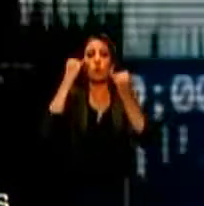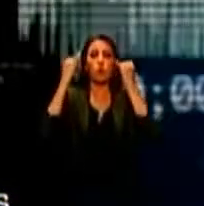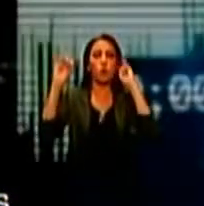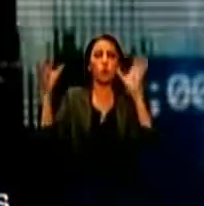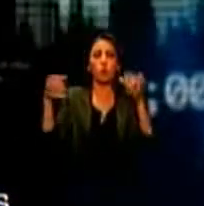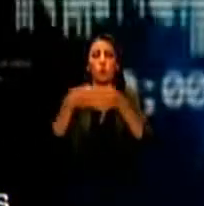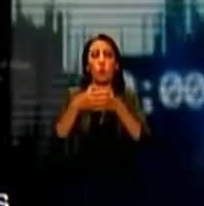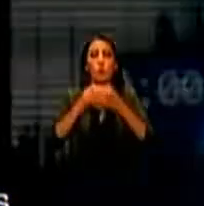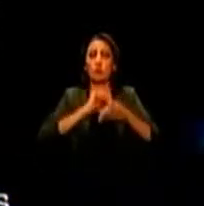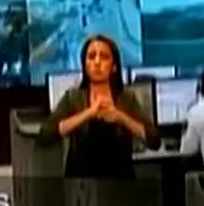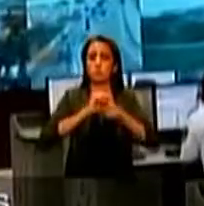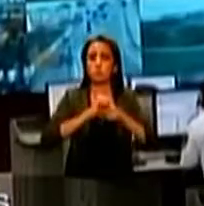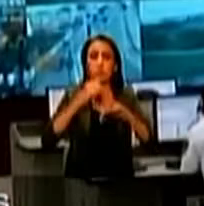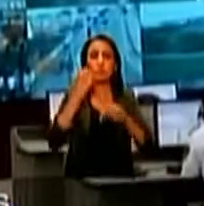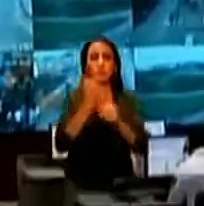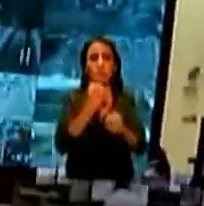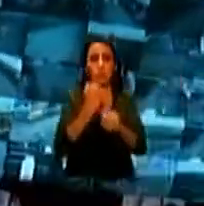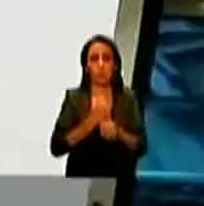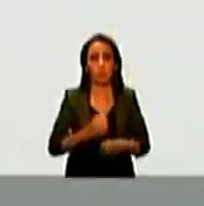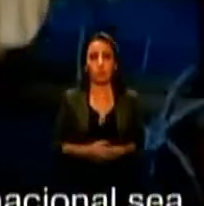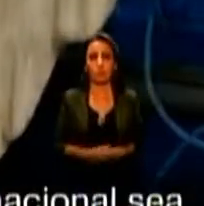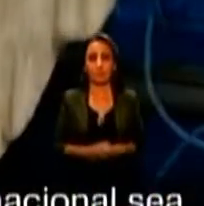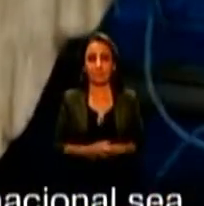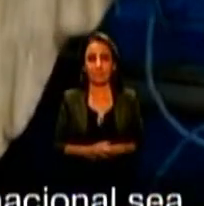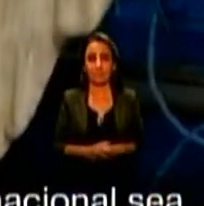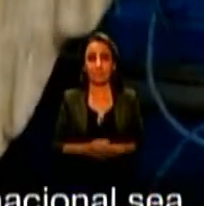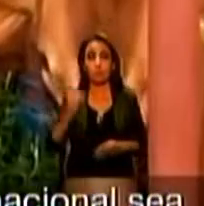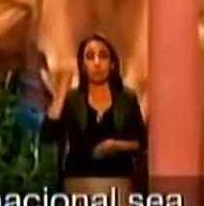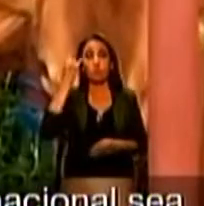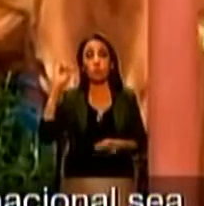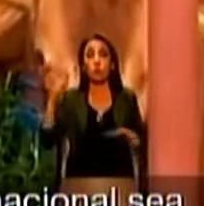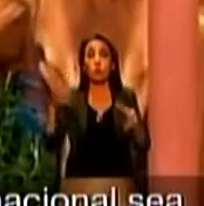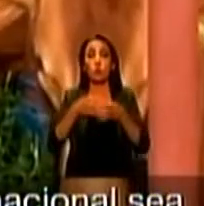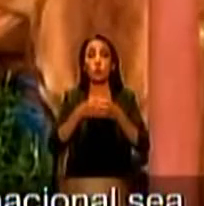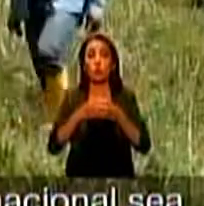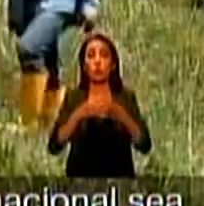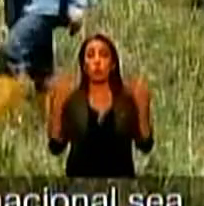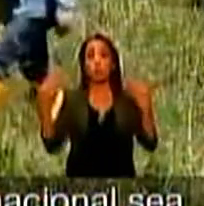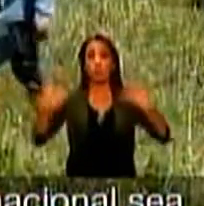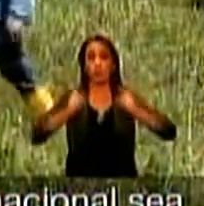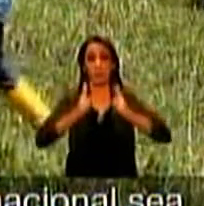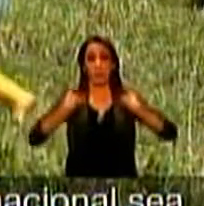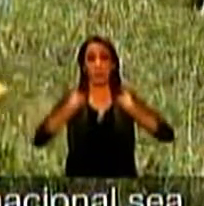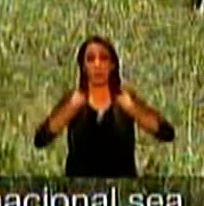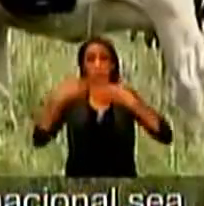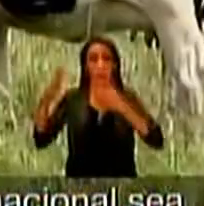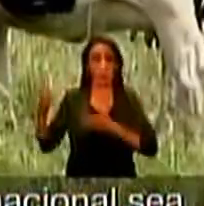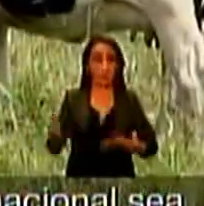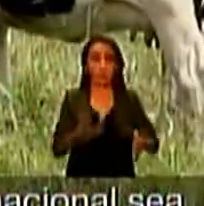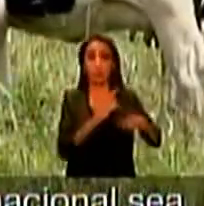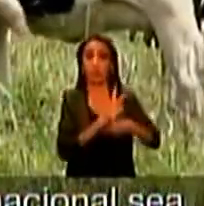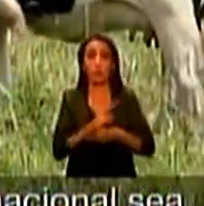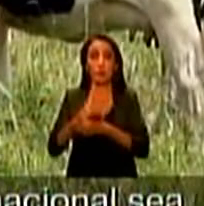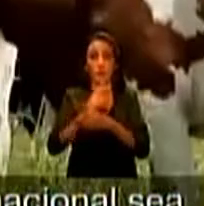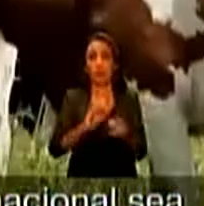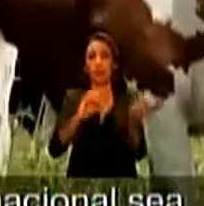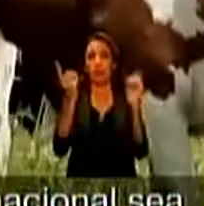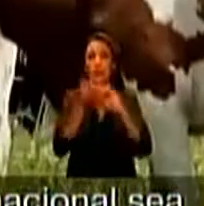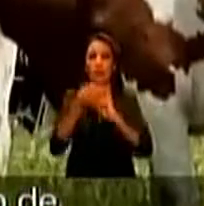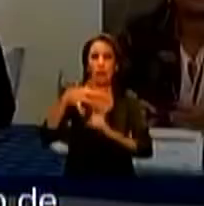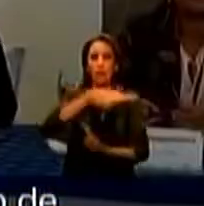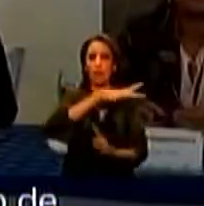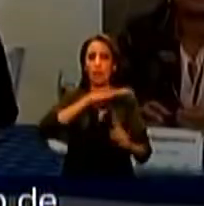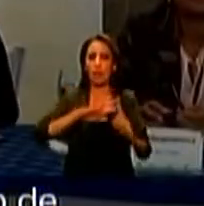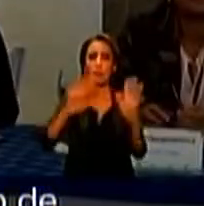destacables alto desempeño e innovación. Una iniciativa para que la ganadería nacional sea sostenible y que se adapte al cambio